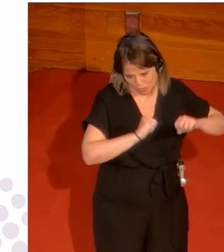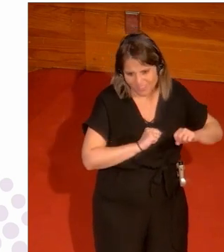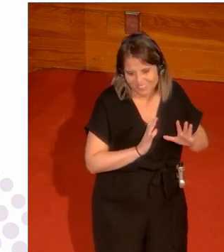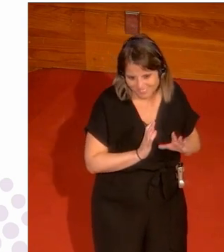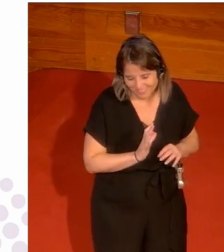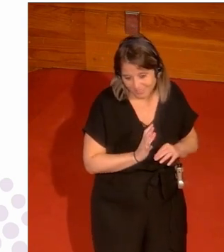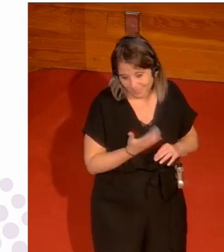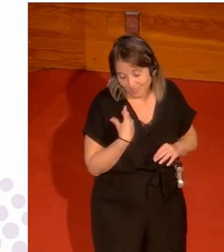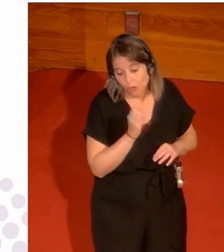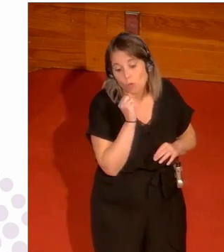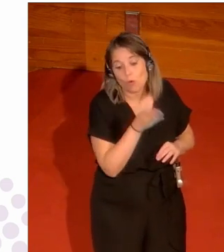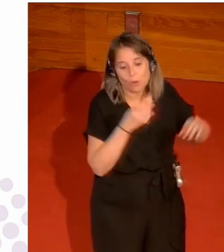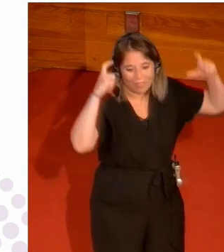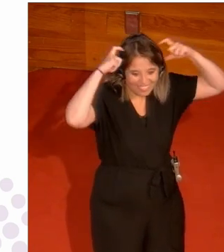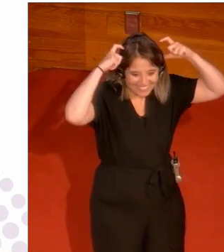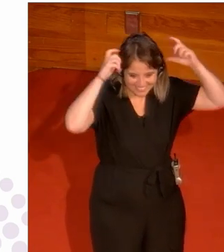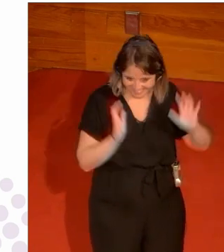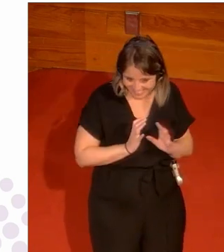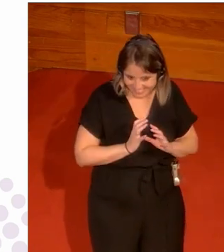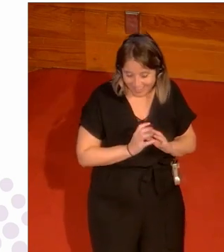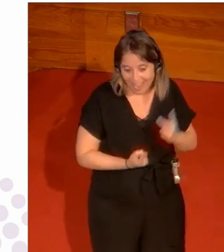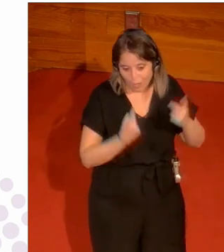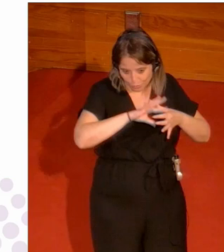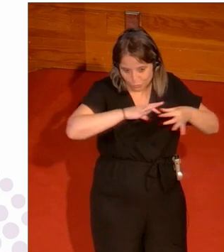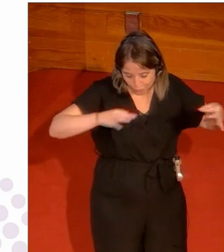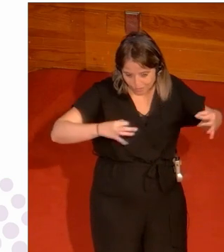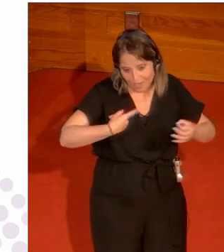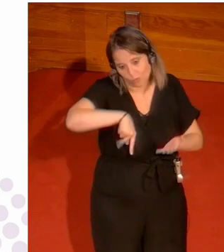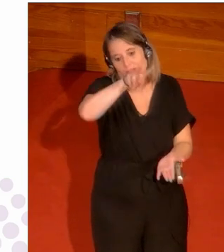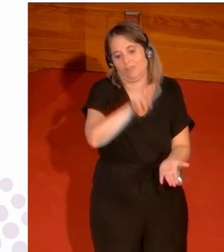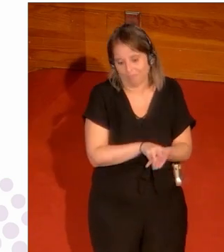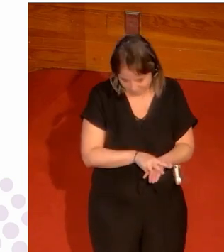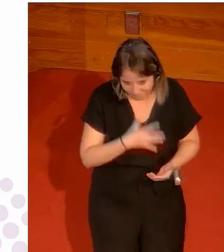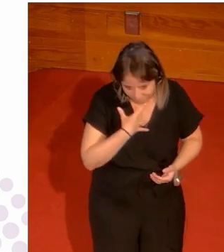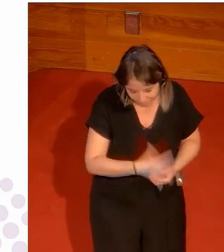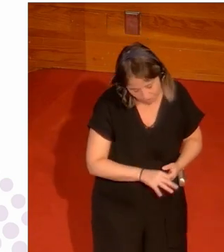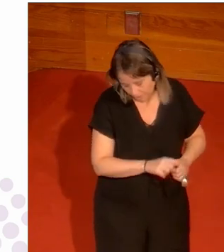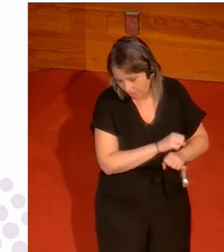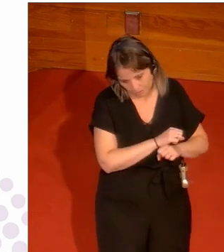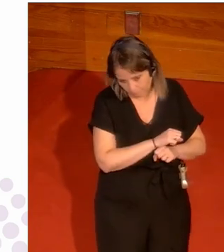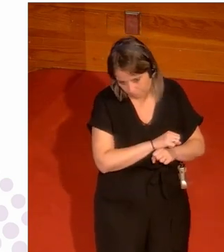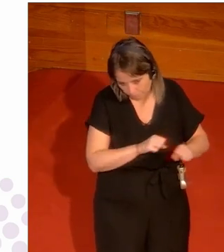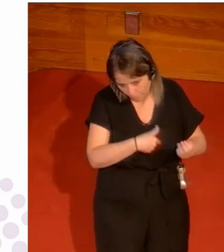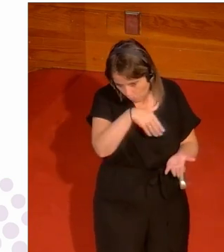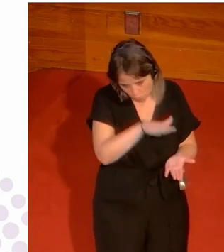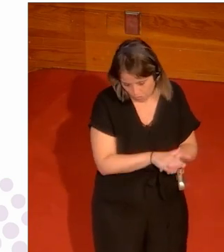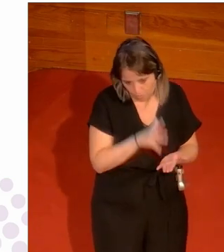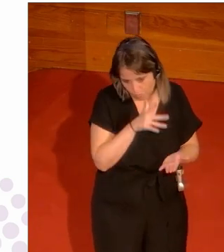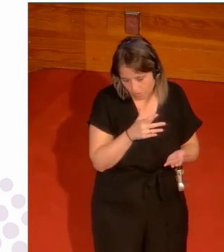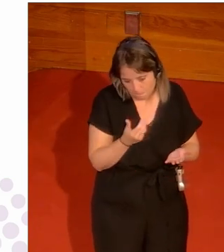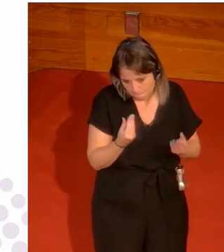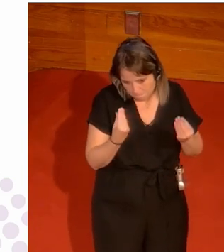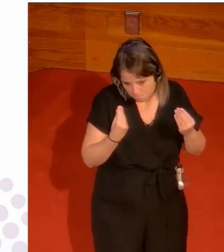yo decía bueno el Club Disney había algunos que como fueran los Juegos Olímpicos algún resbalón de los de invierno algún resbalón se lo llevaba por delante porque iban empezando